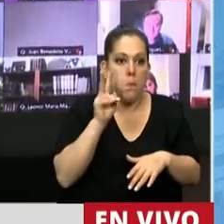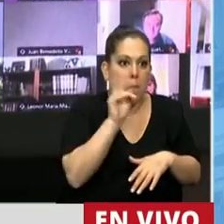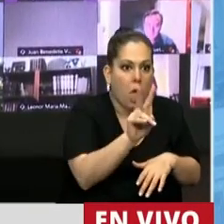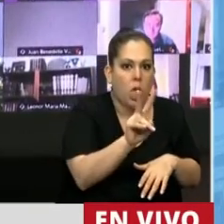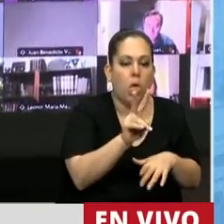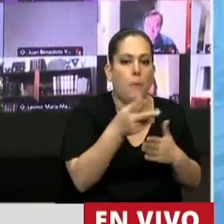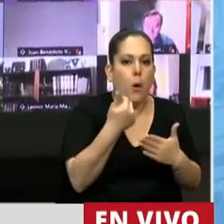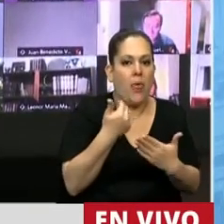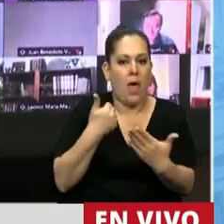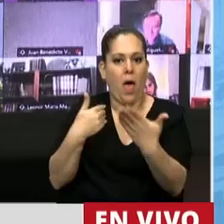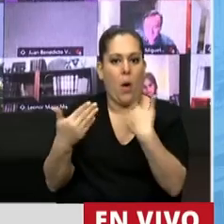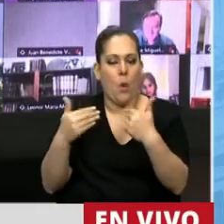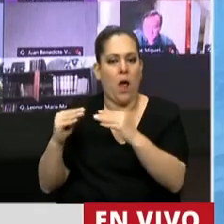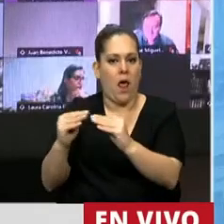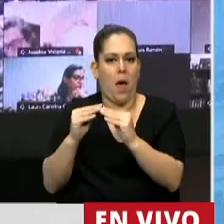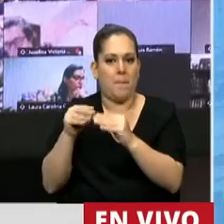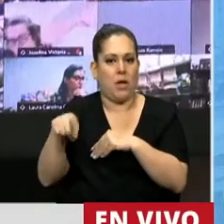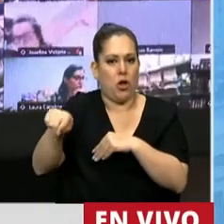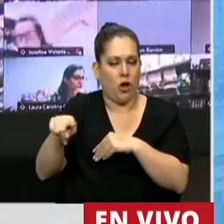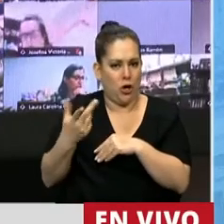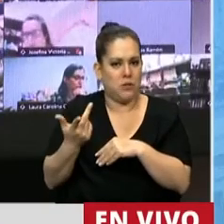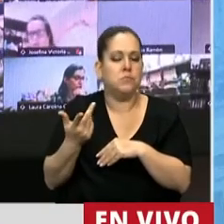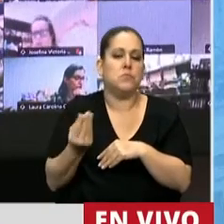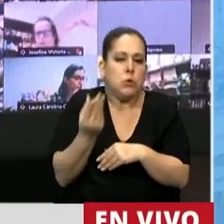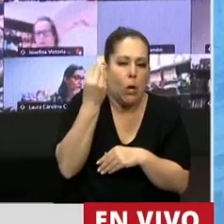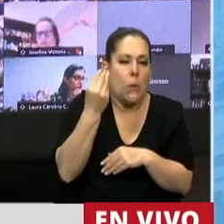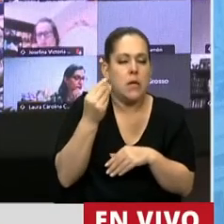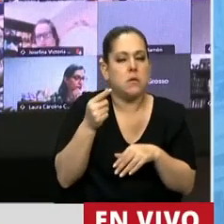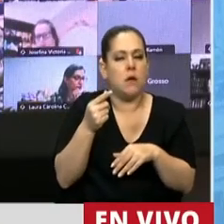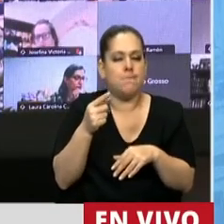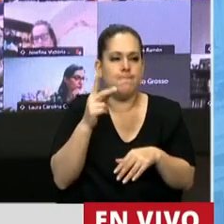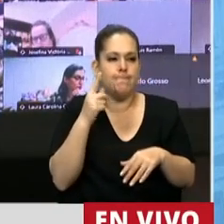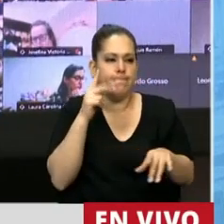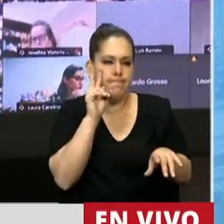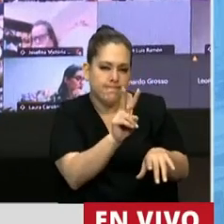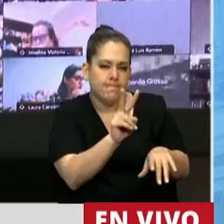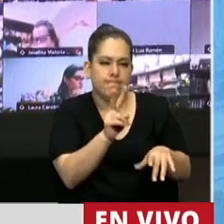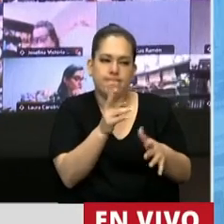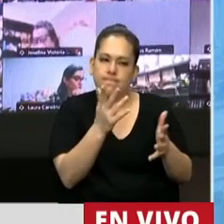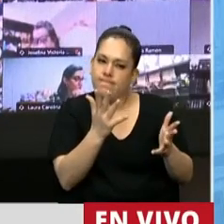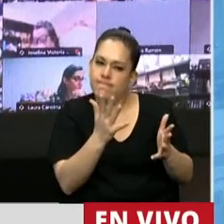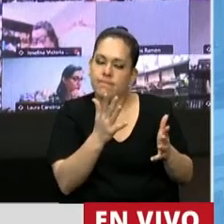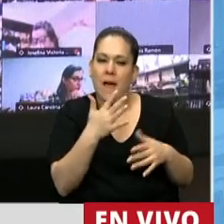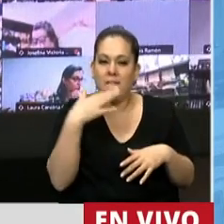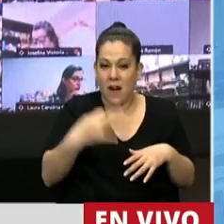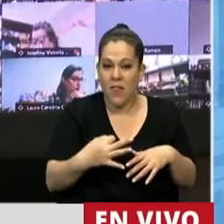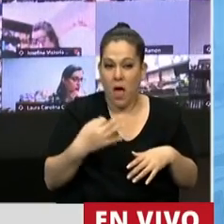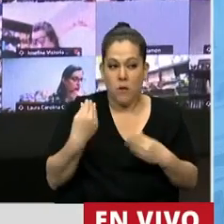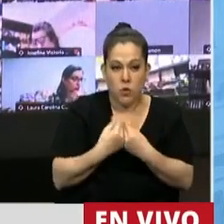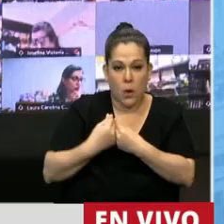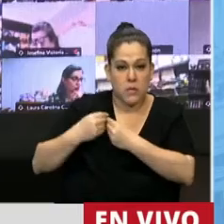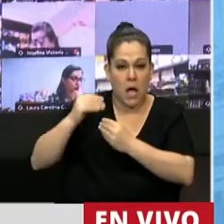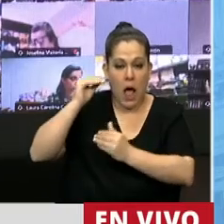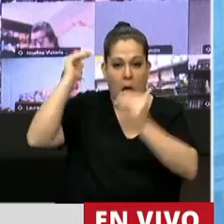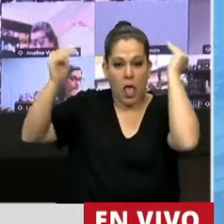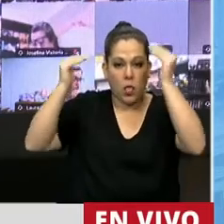amistades. En efecto, existe como una falsa percepción de los adultos de creer que conocen todo lo que